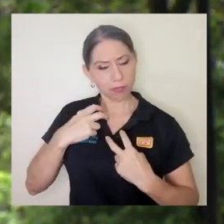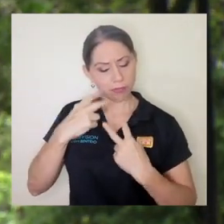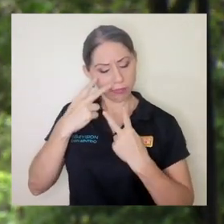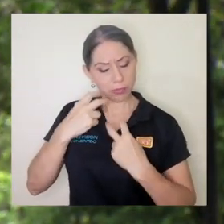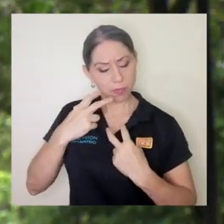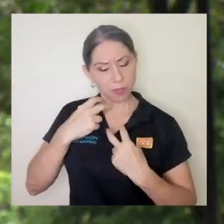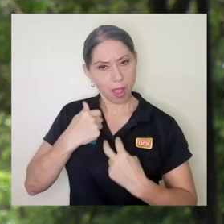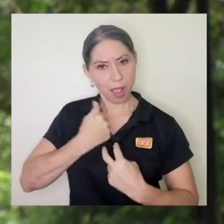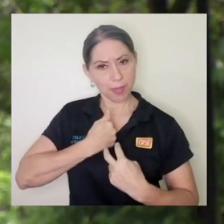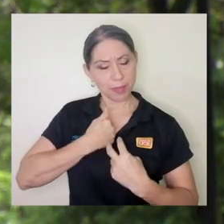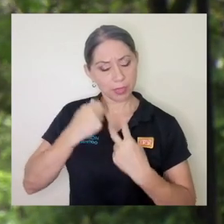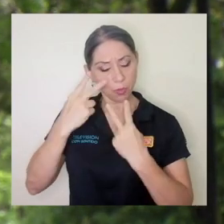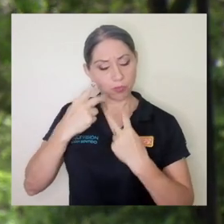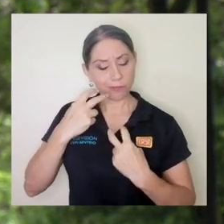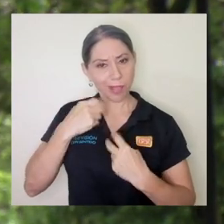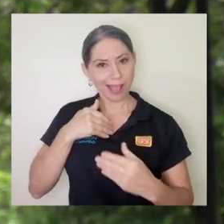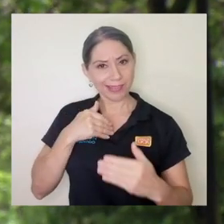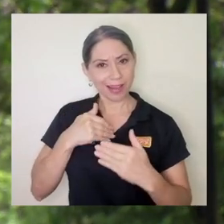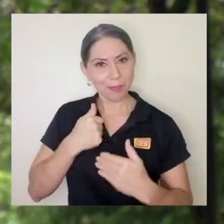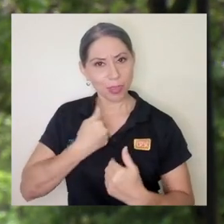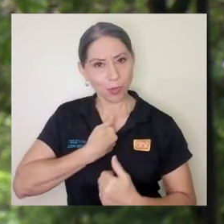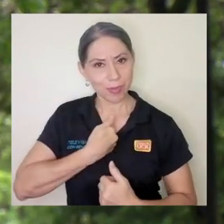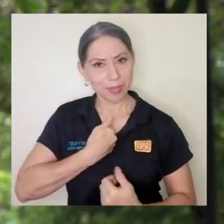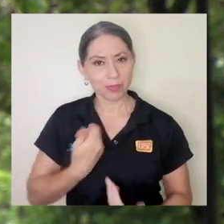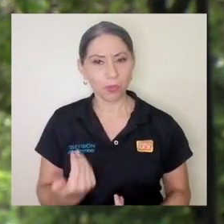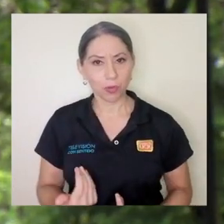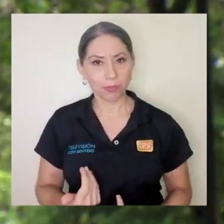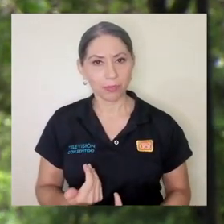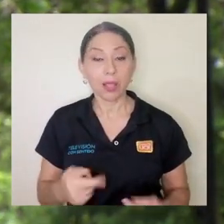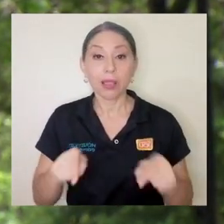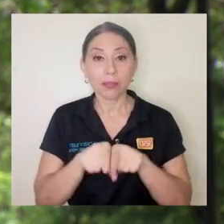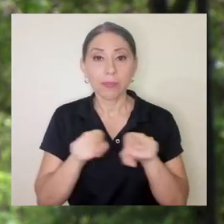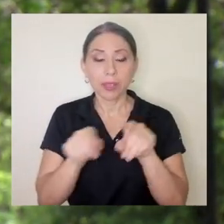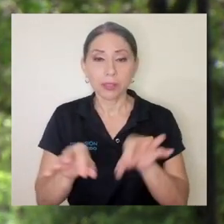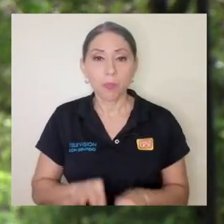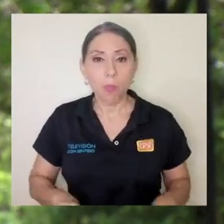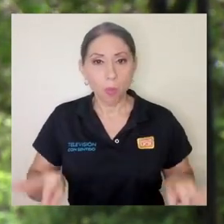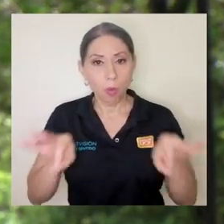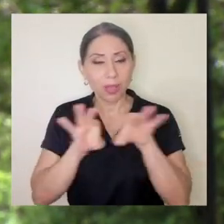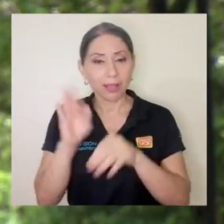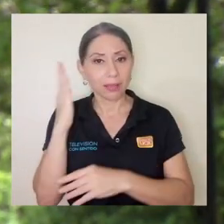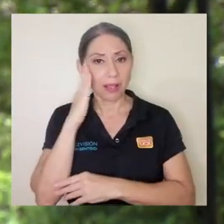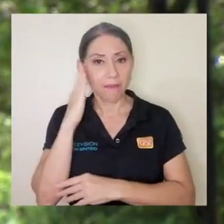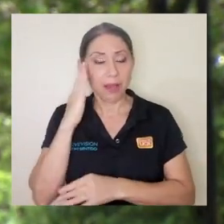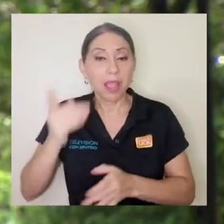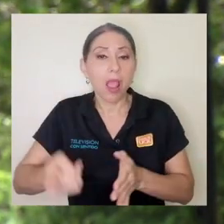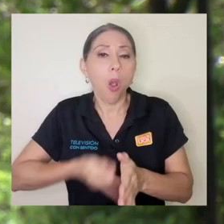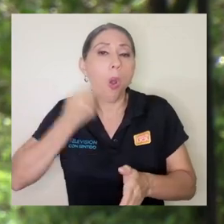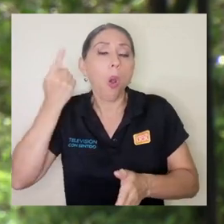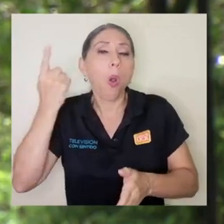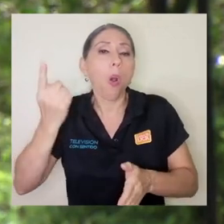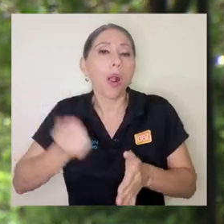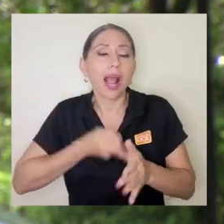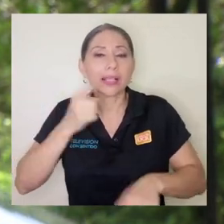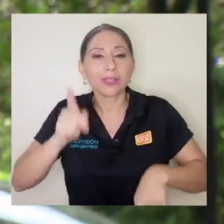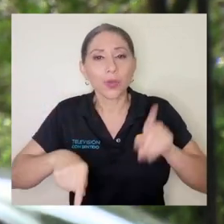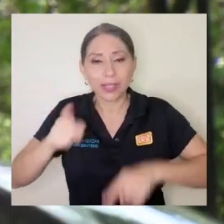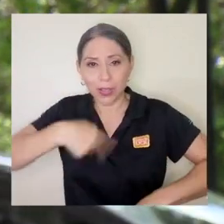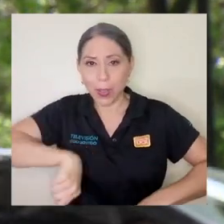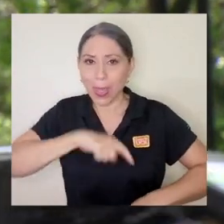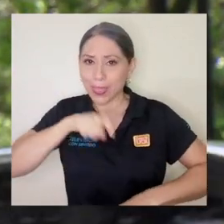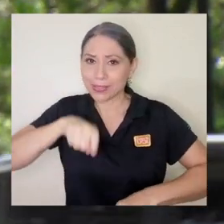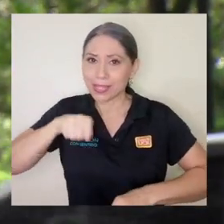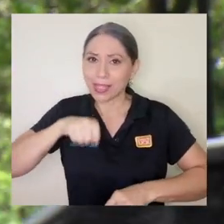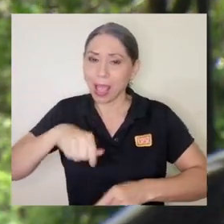a mí mismo pues también es importante saber que en ocasiones necesitamos